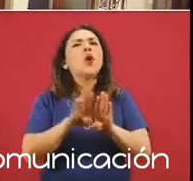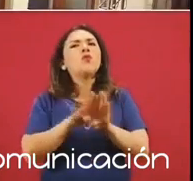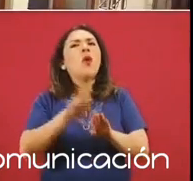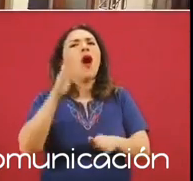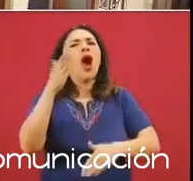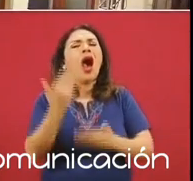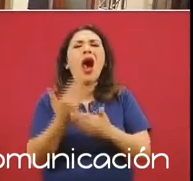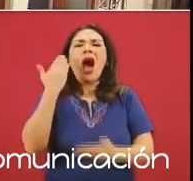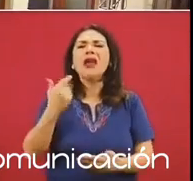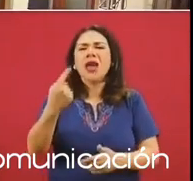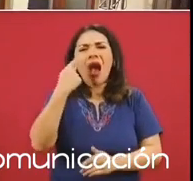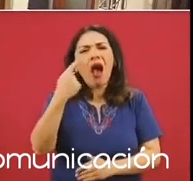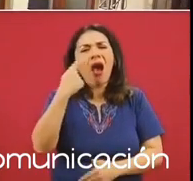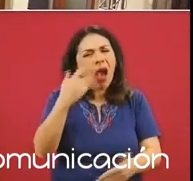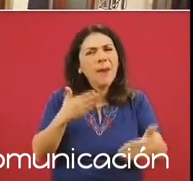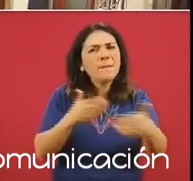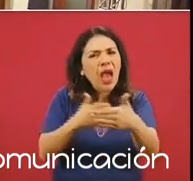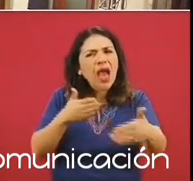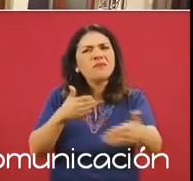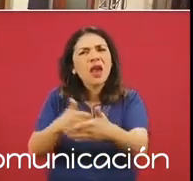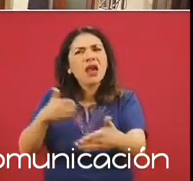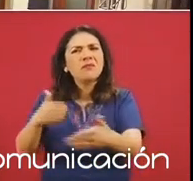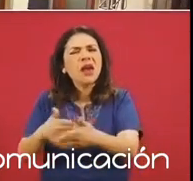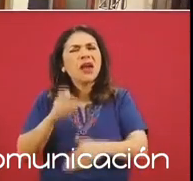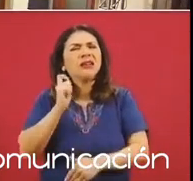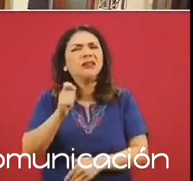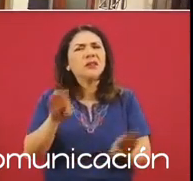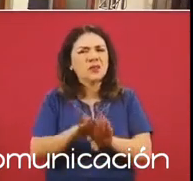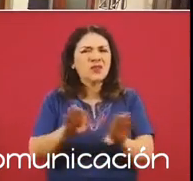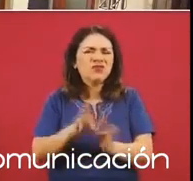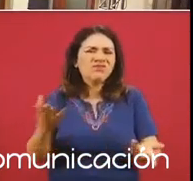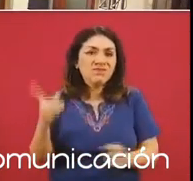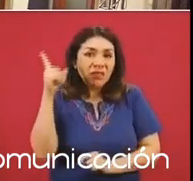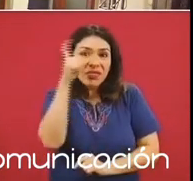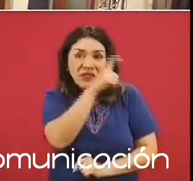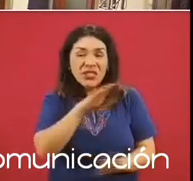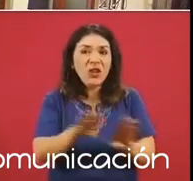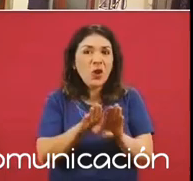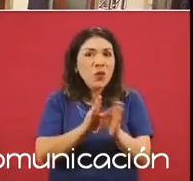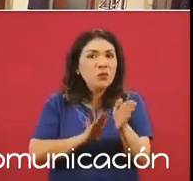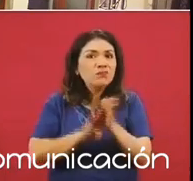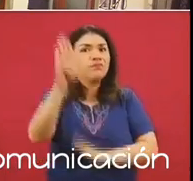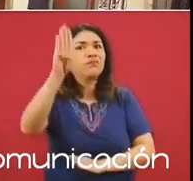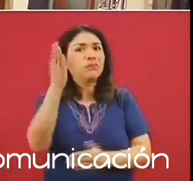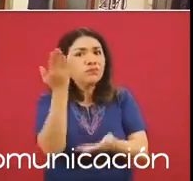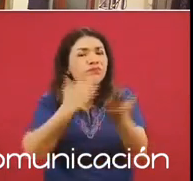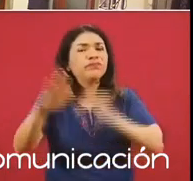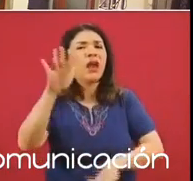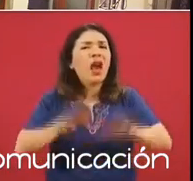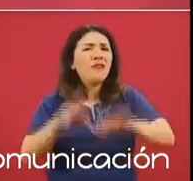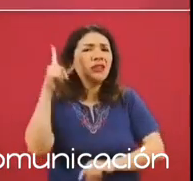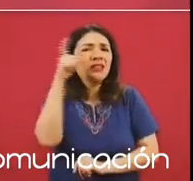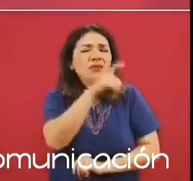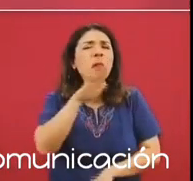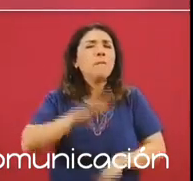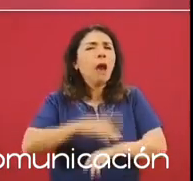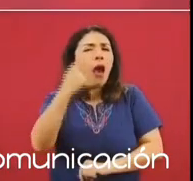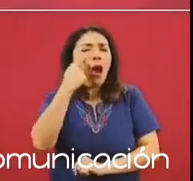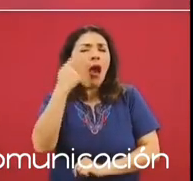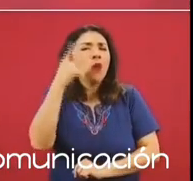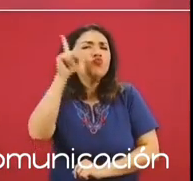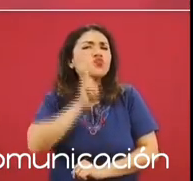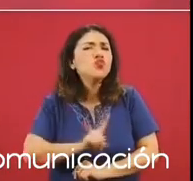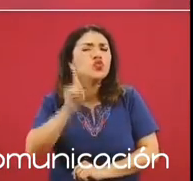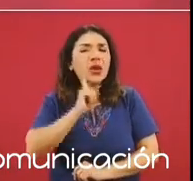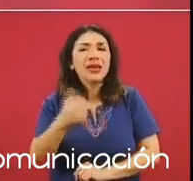que es, digamos, difícil de superar en muchas circunstancias, sobre todo por parte de las